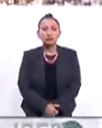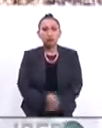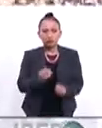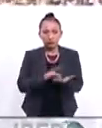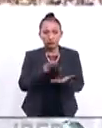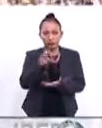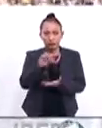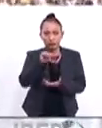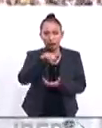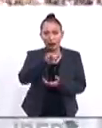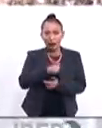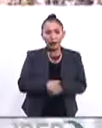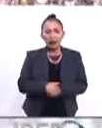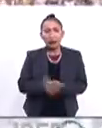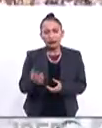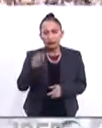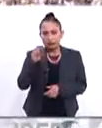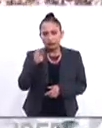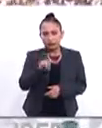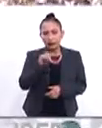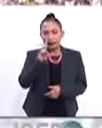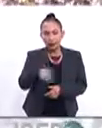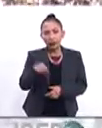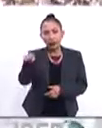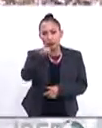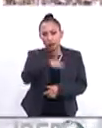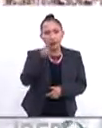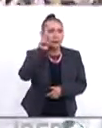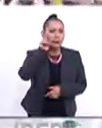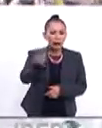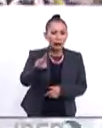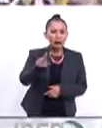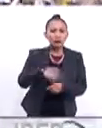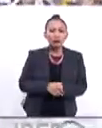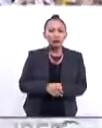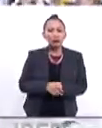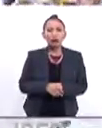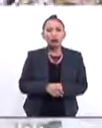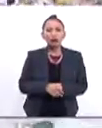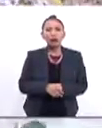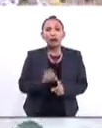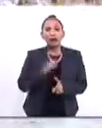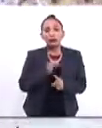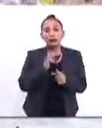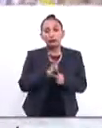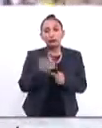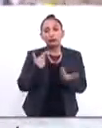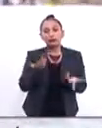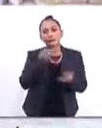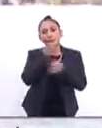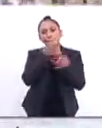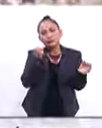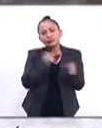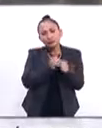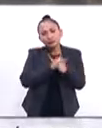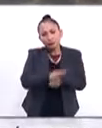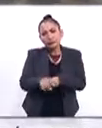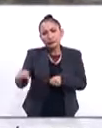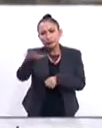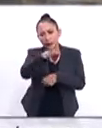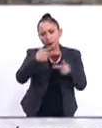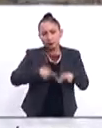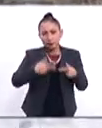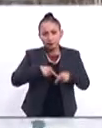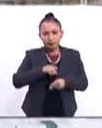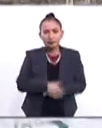Muchísimas gracias Ana Cristina efectivamente ustedes están allí observándolo y pueden entonces también transmitir esa información a los